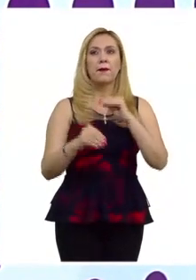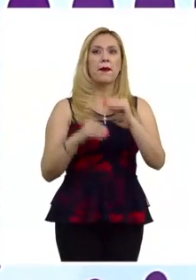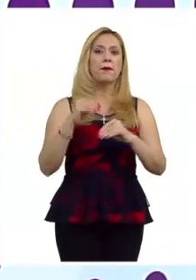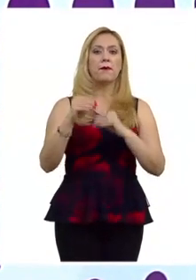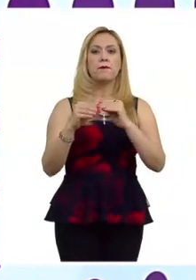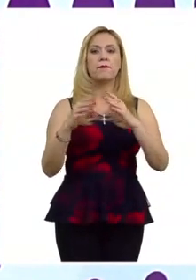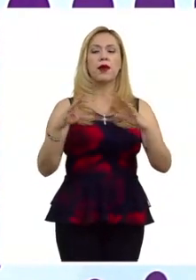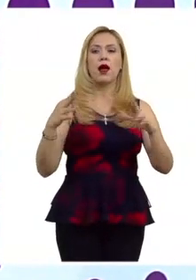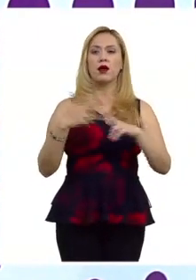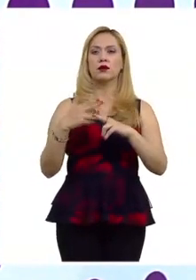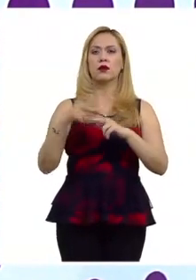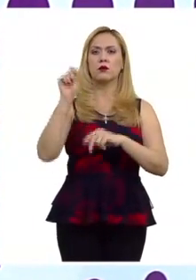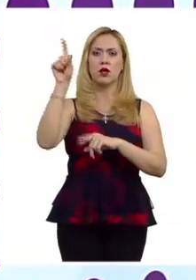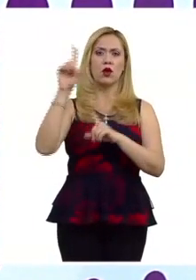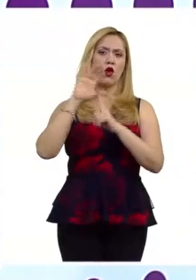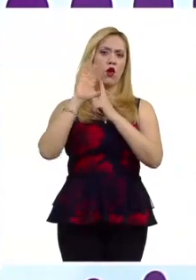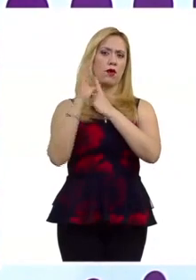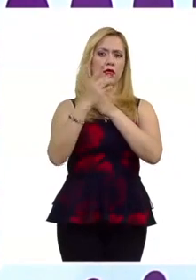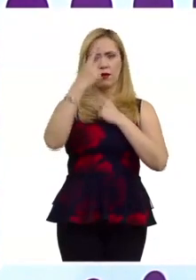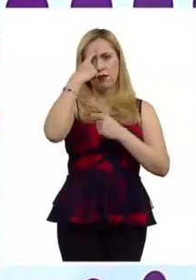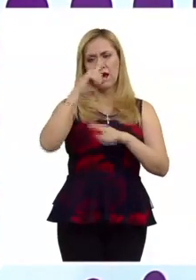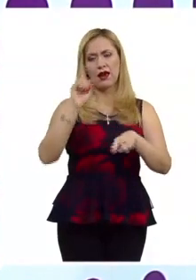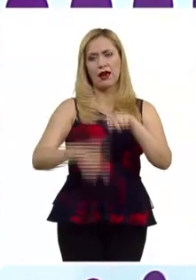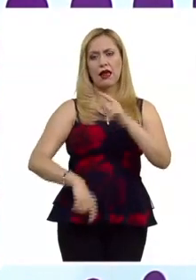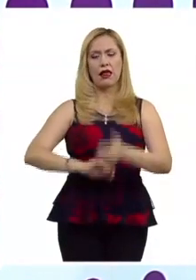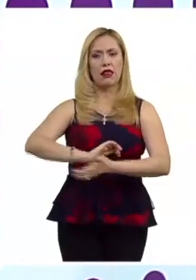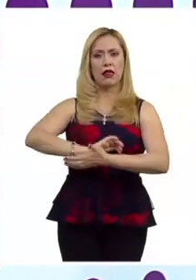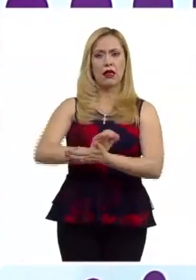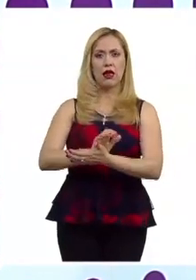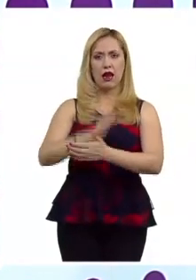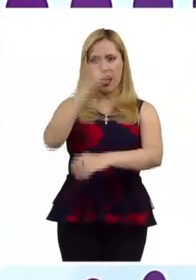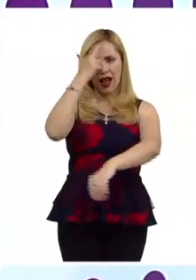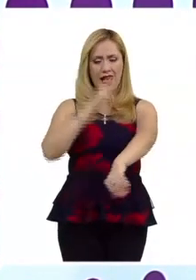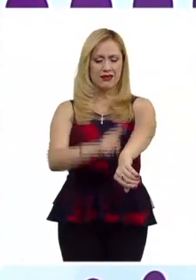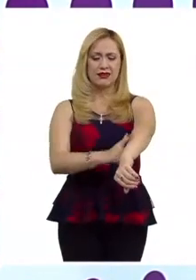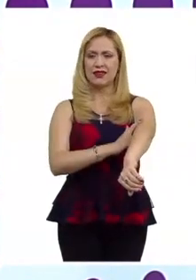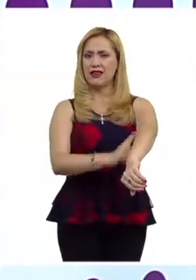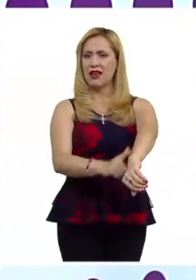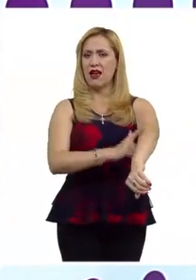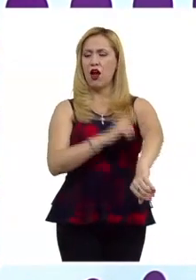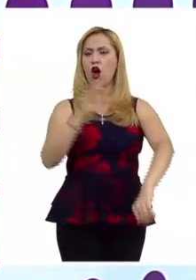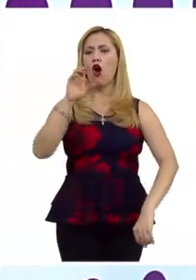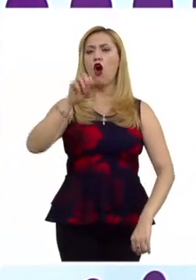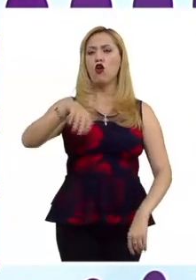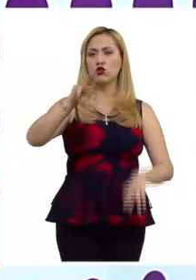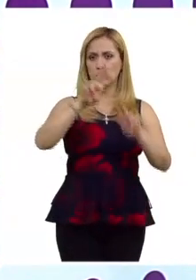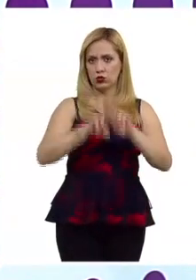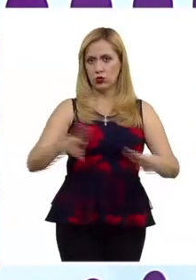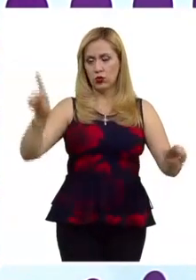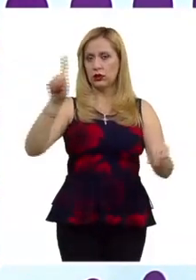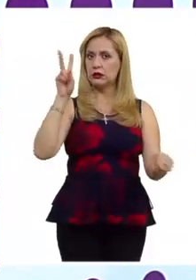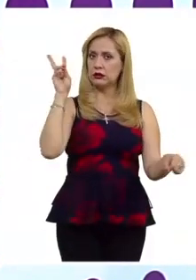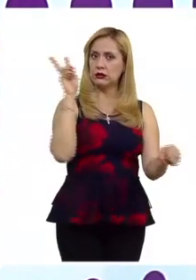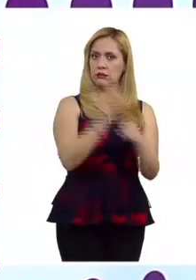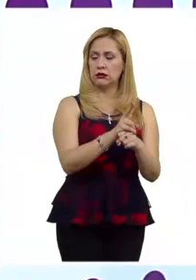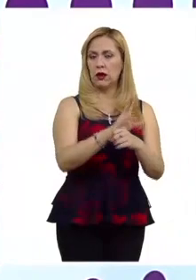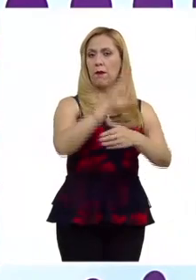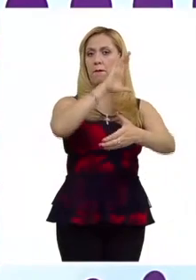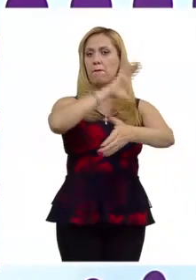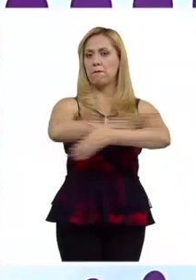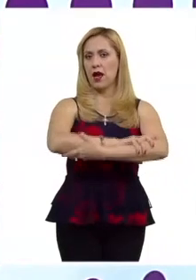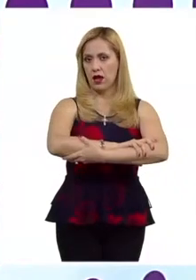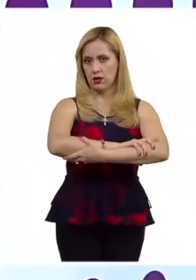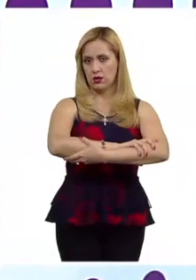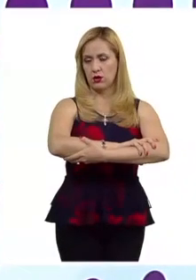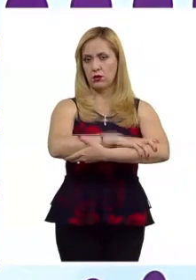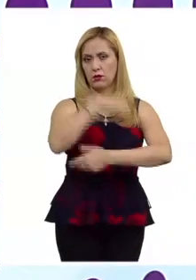el propio Comité para la Eliminación de la Discriminación Racial de la ONU, que se encarga de velar por el pacto que lleva el mismo nombre, la Convención para